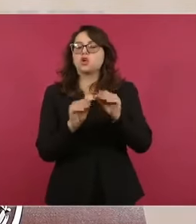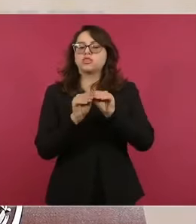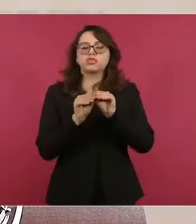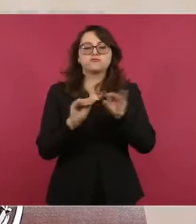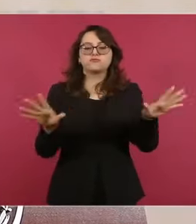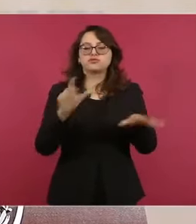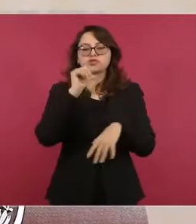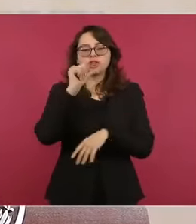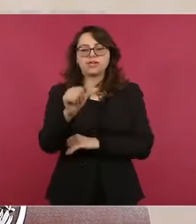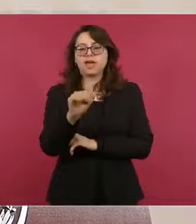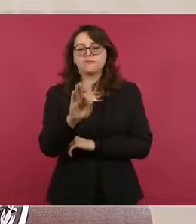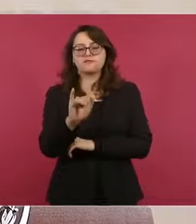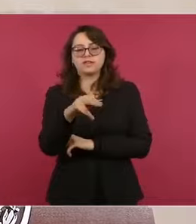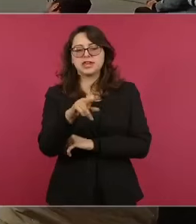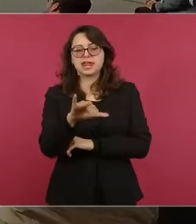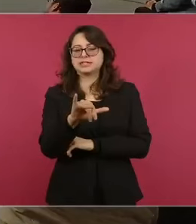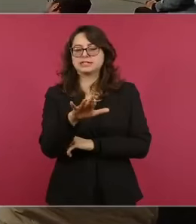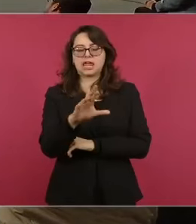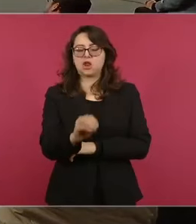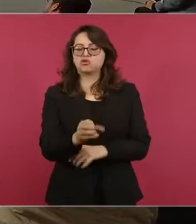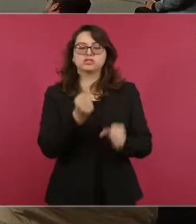En el financiero. A ver.